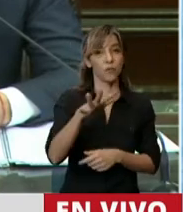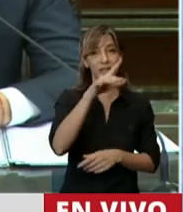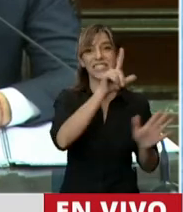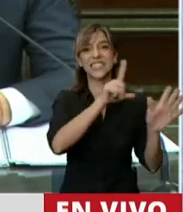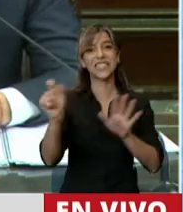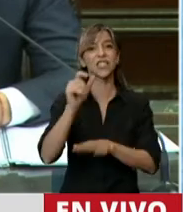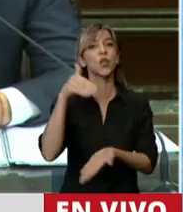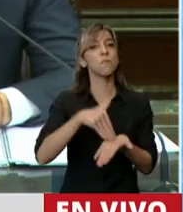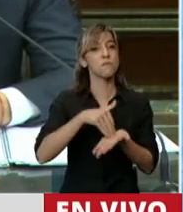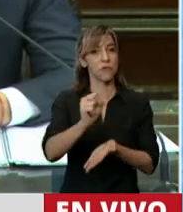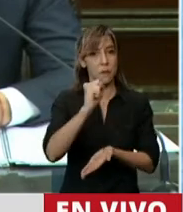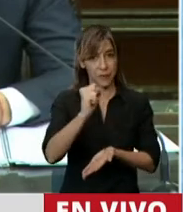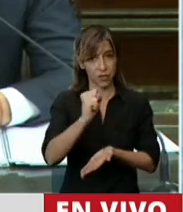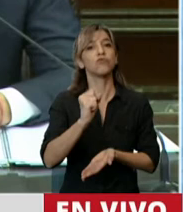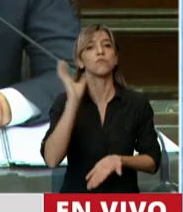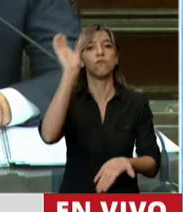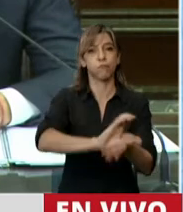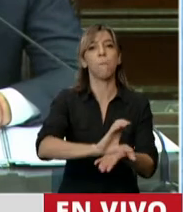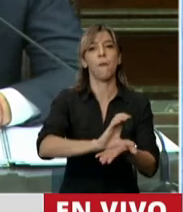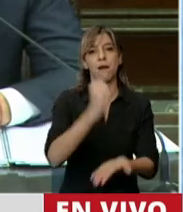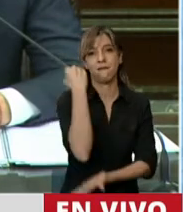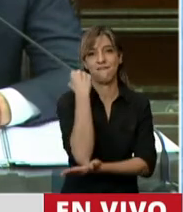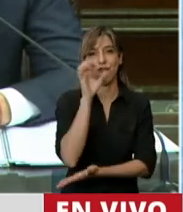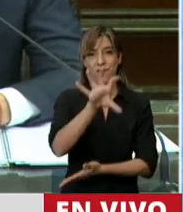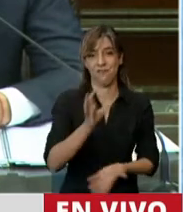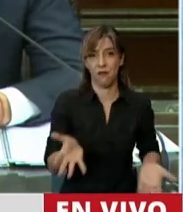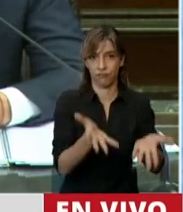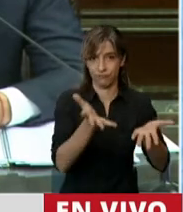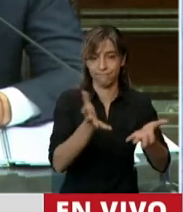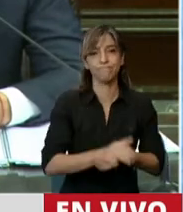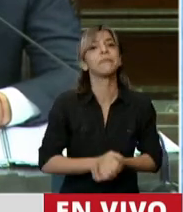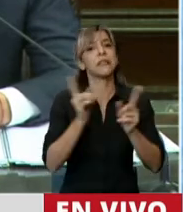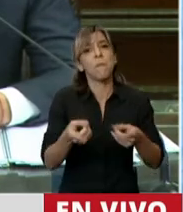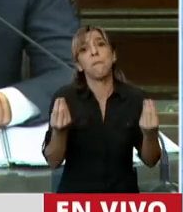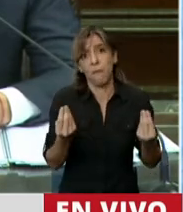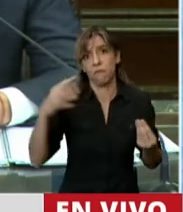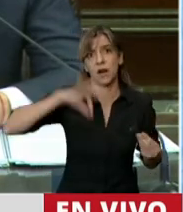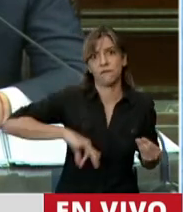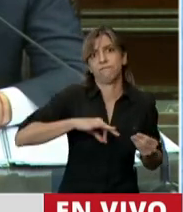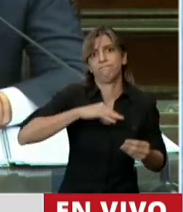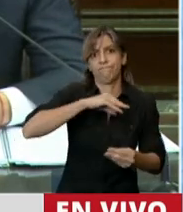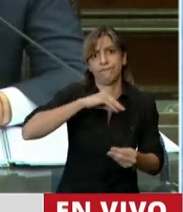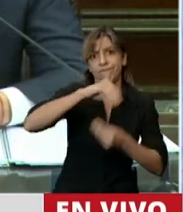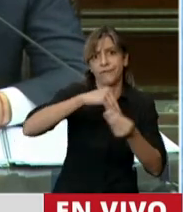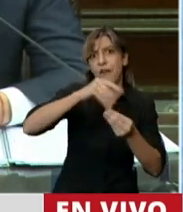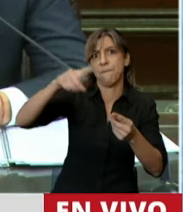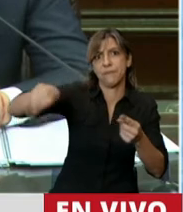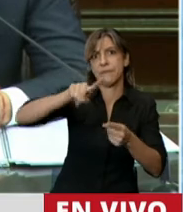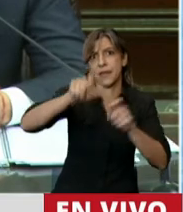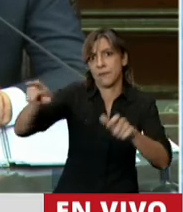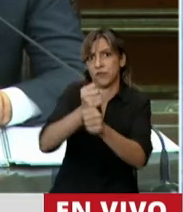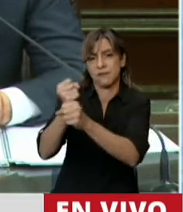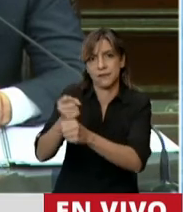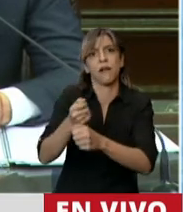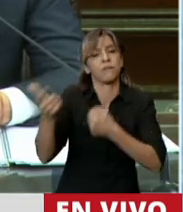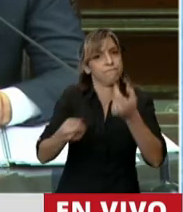han sido inyectados a la economía jujeña, además de sostener los bolsillos de esas familias más carenciadas.